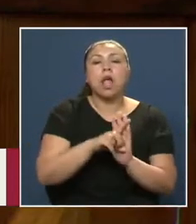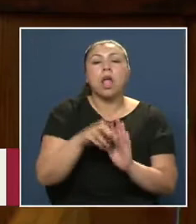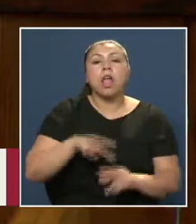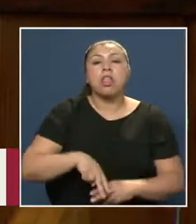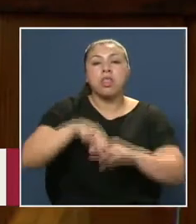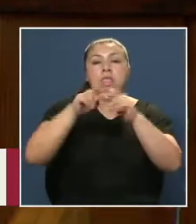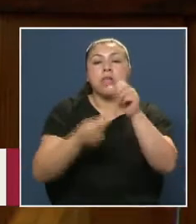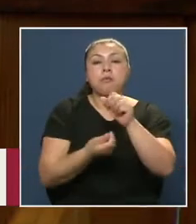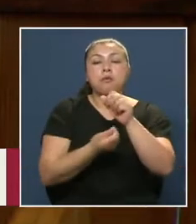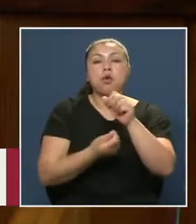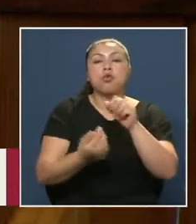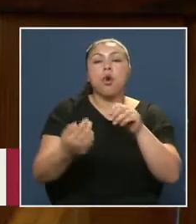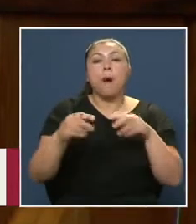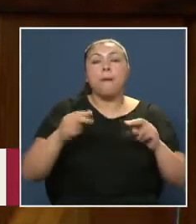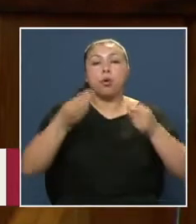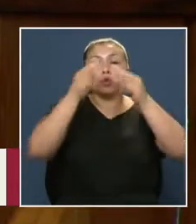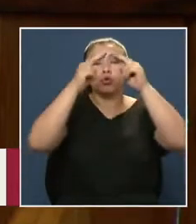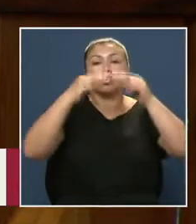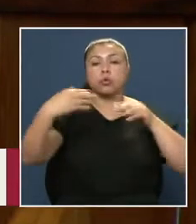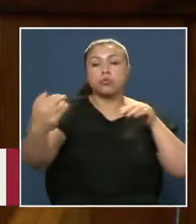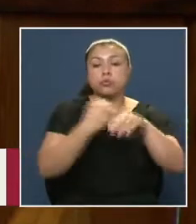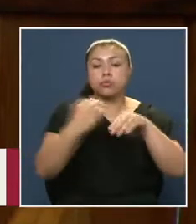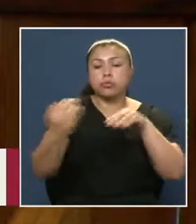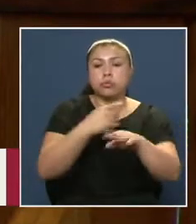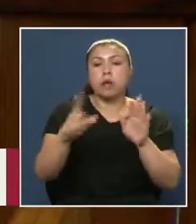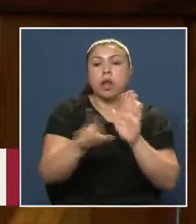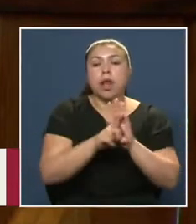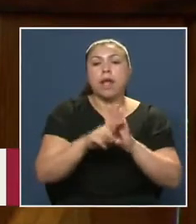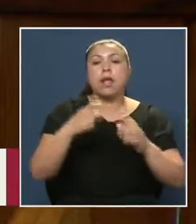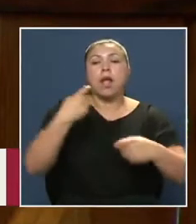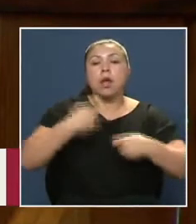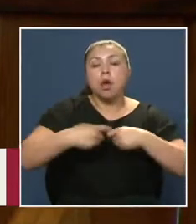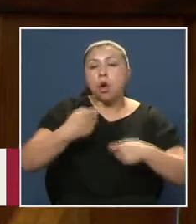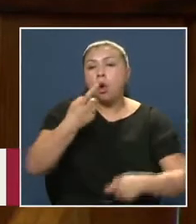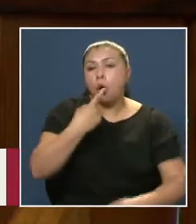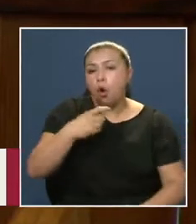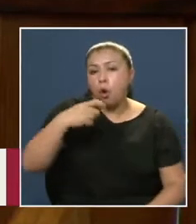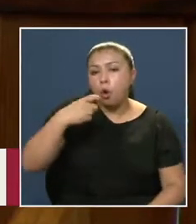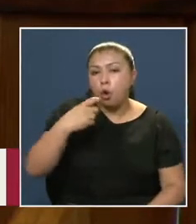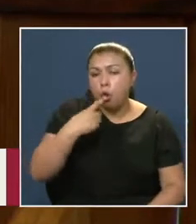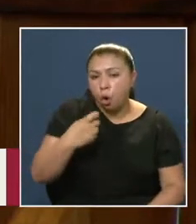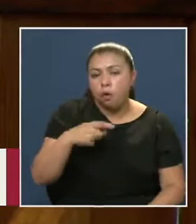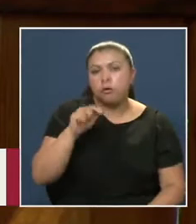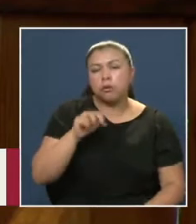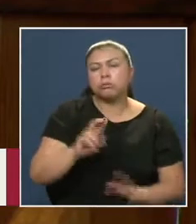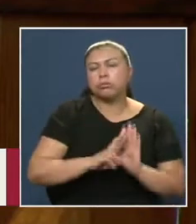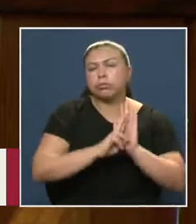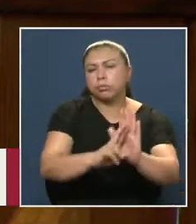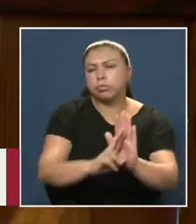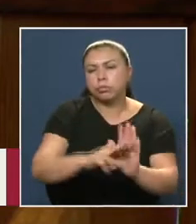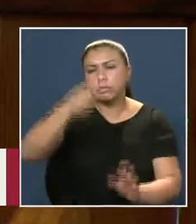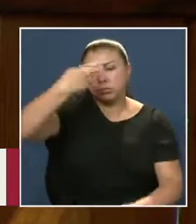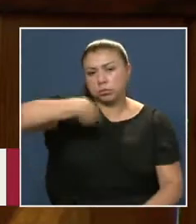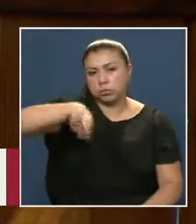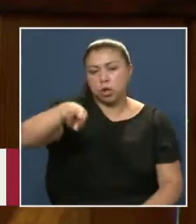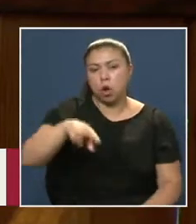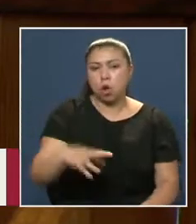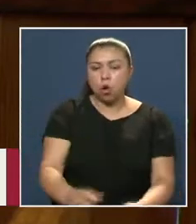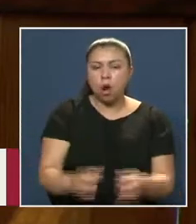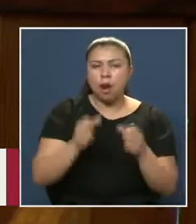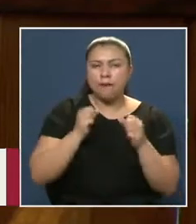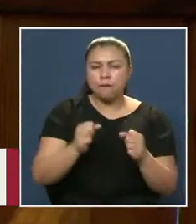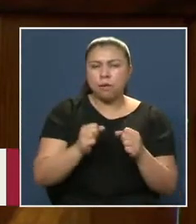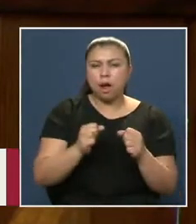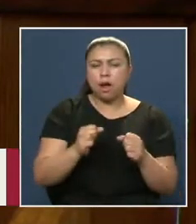Panamericana Y la ley De nuevo Trato Del cobre Un representante Del norte Con la fuerza Que le